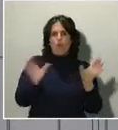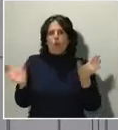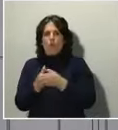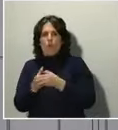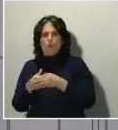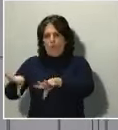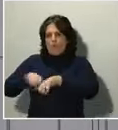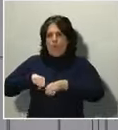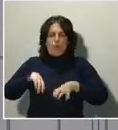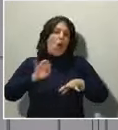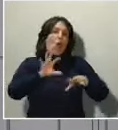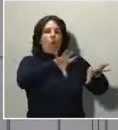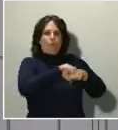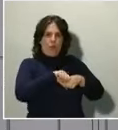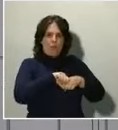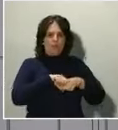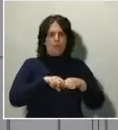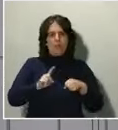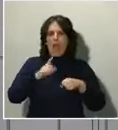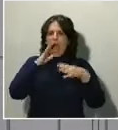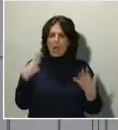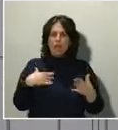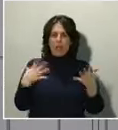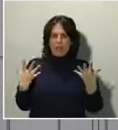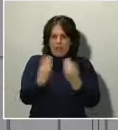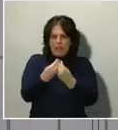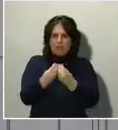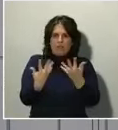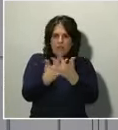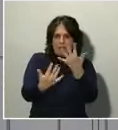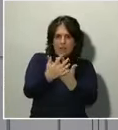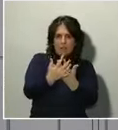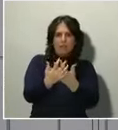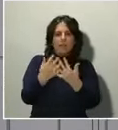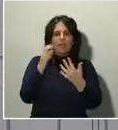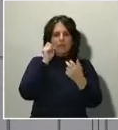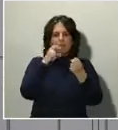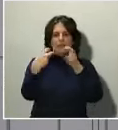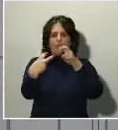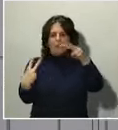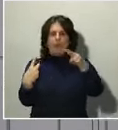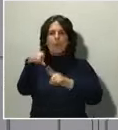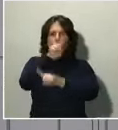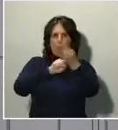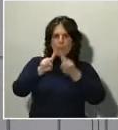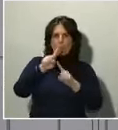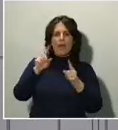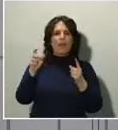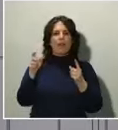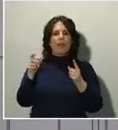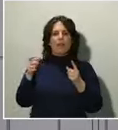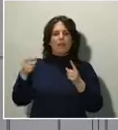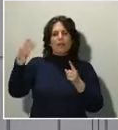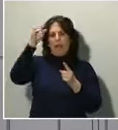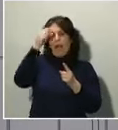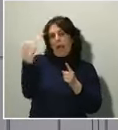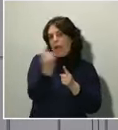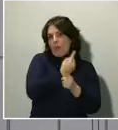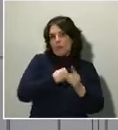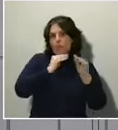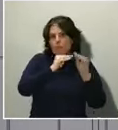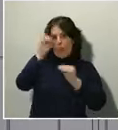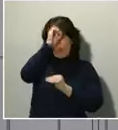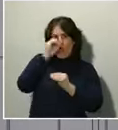hubiera miradas plurales a un mismo problema o a distintas realidades que se tienen que abordar por parte del Poder Ejecutivo.